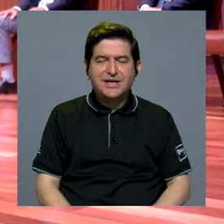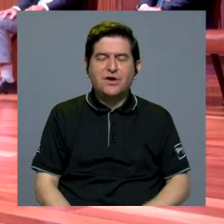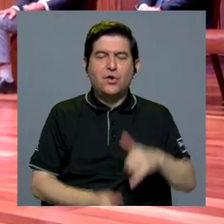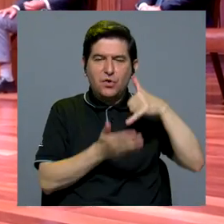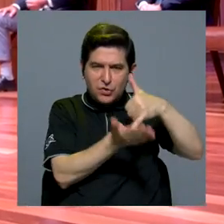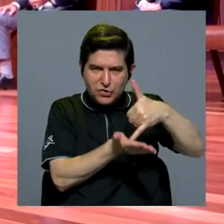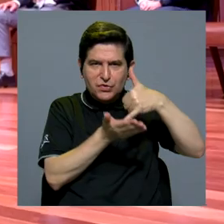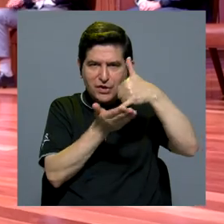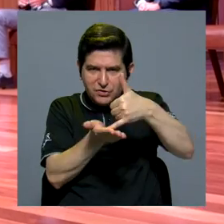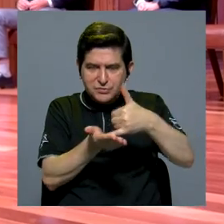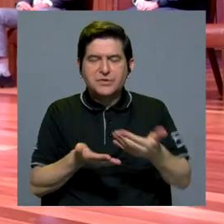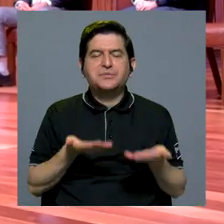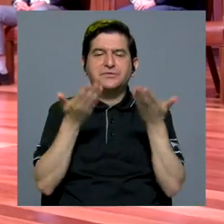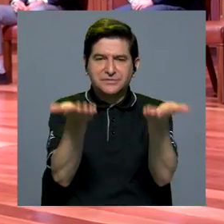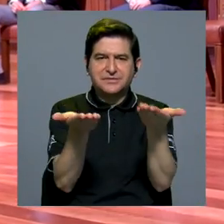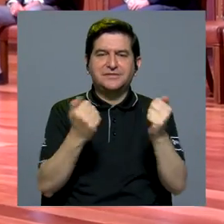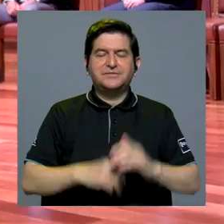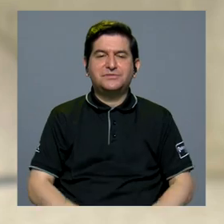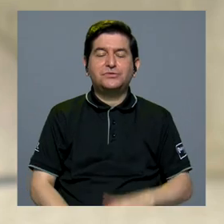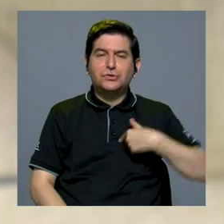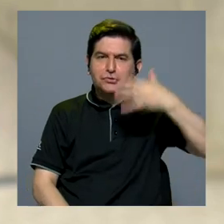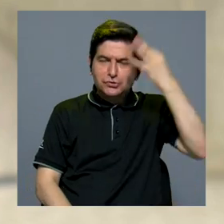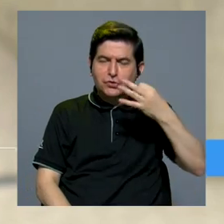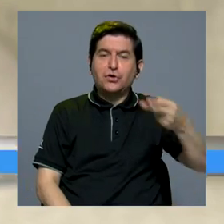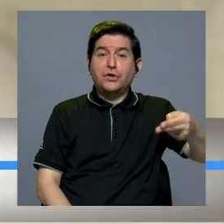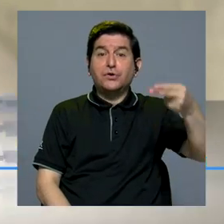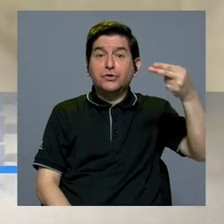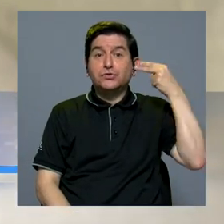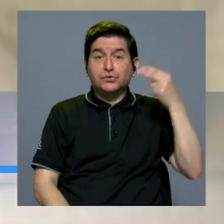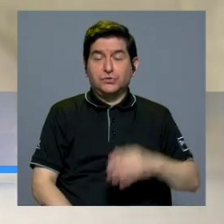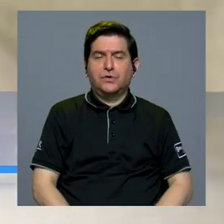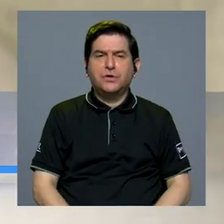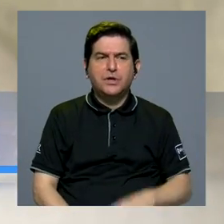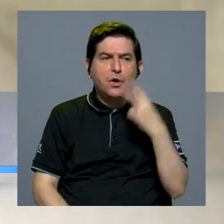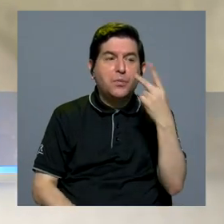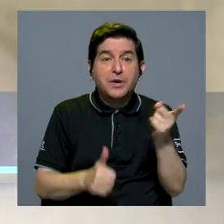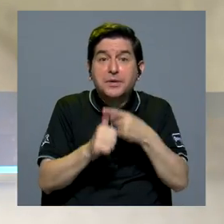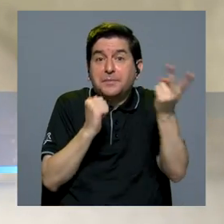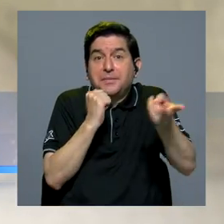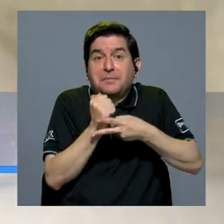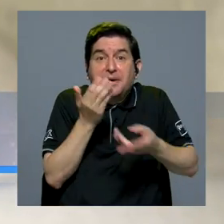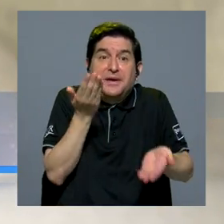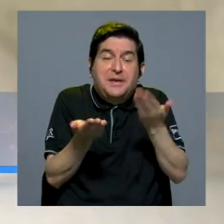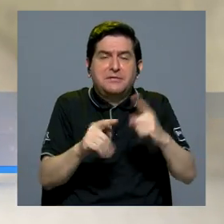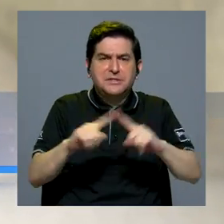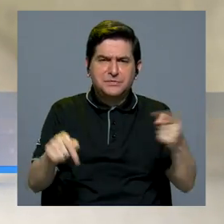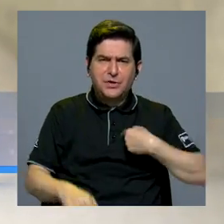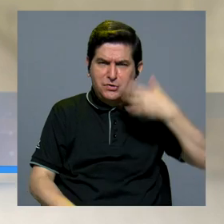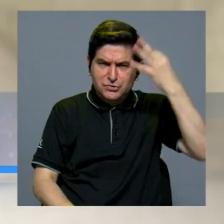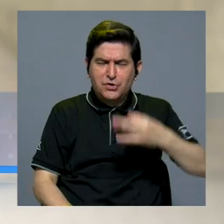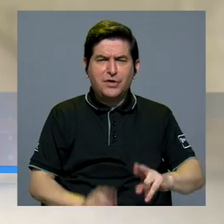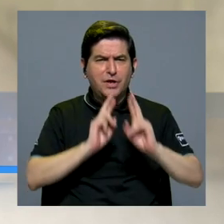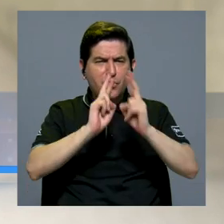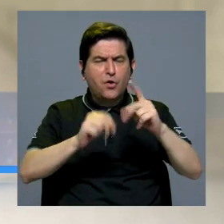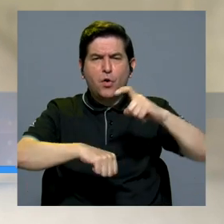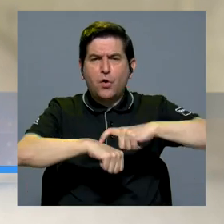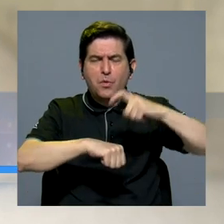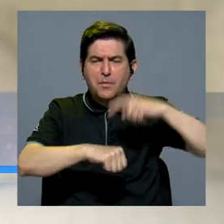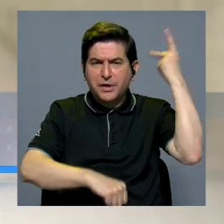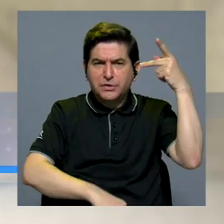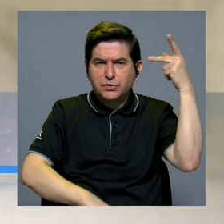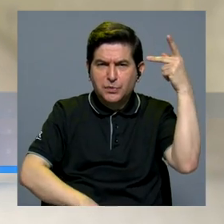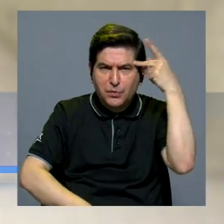los reconocimientos entregados. Creo que es algo histórico, habría que ver si es la primera vez, pero yo creo que responde a un momento